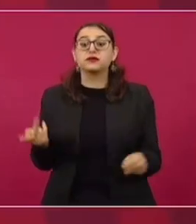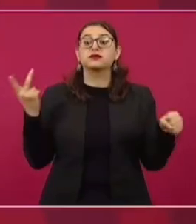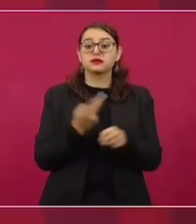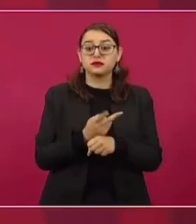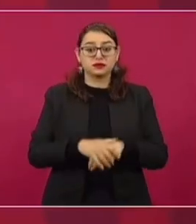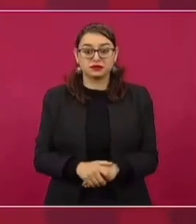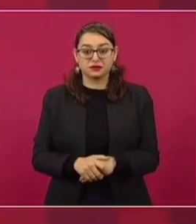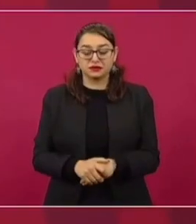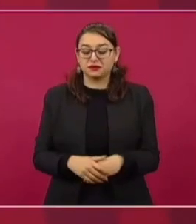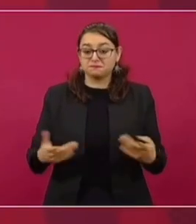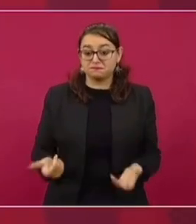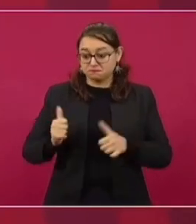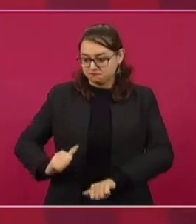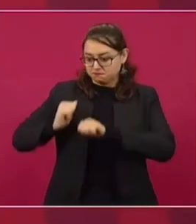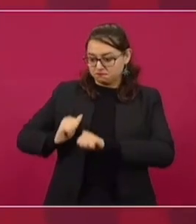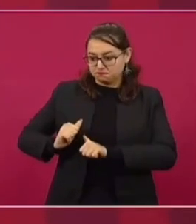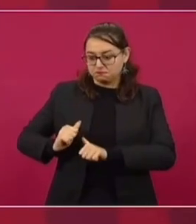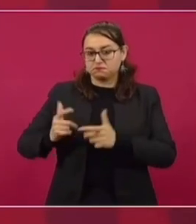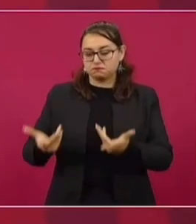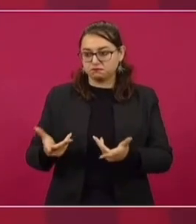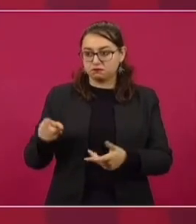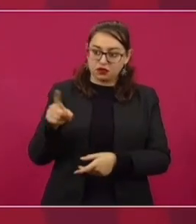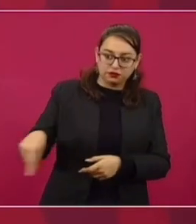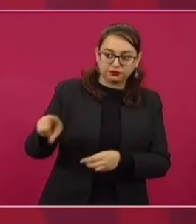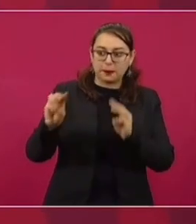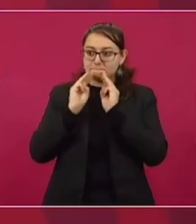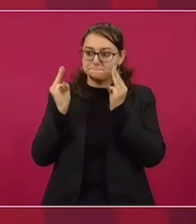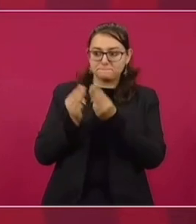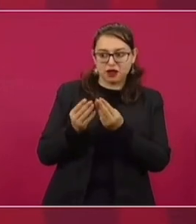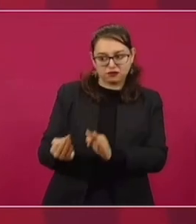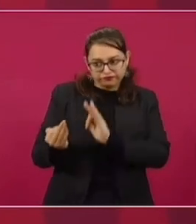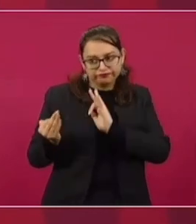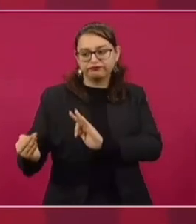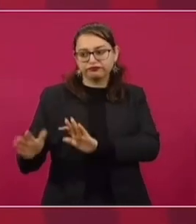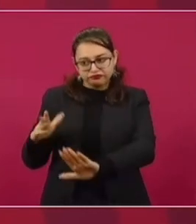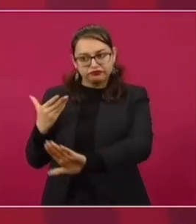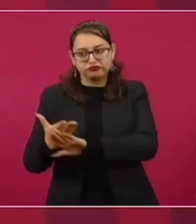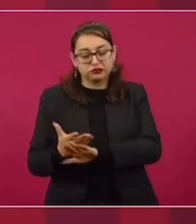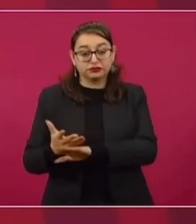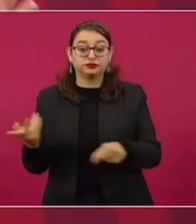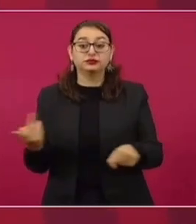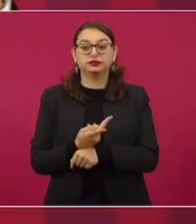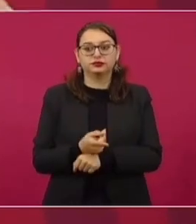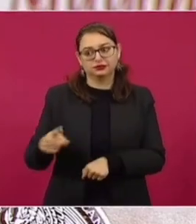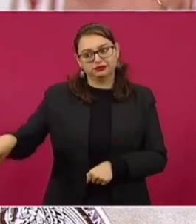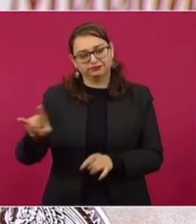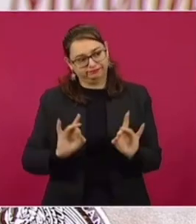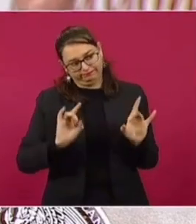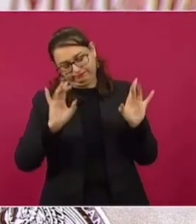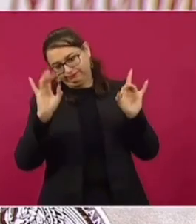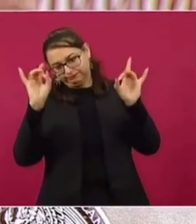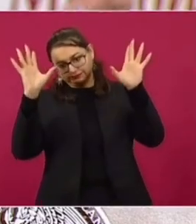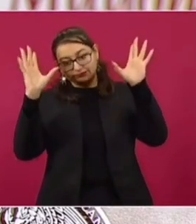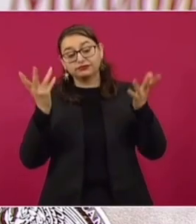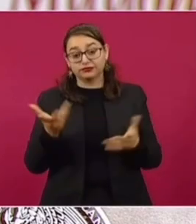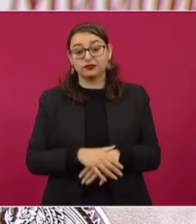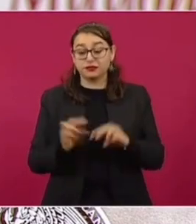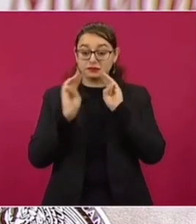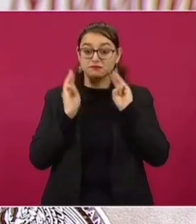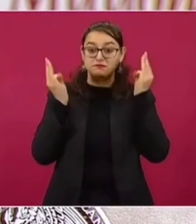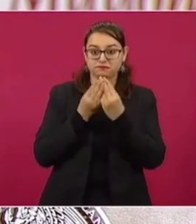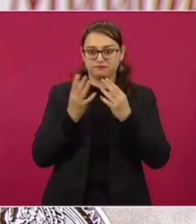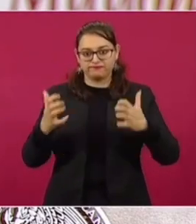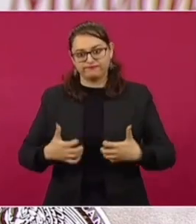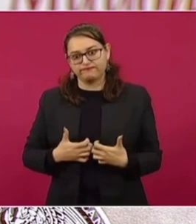combatiendo de manera frontal, pues también se tocan intereses de la delincuencia organizada, de bandas